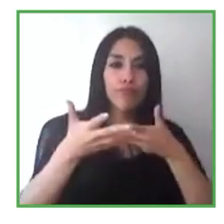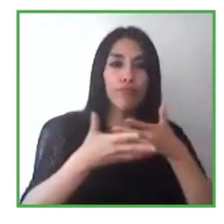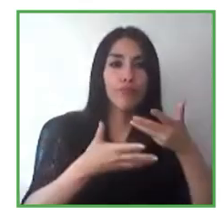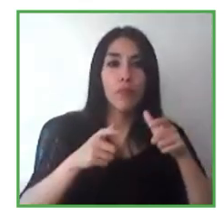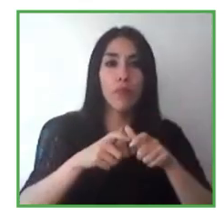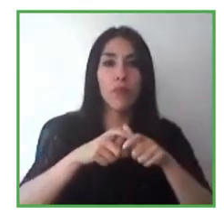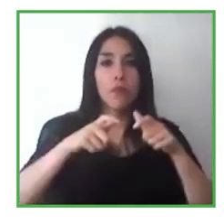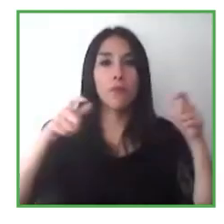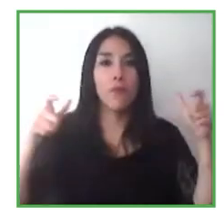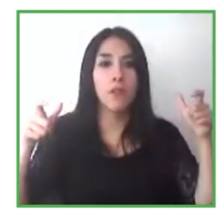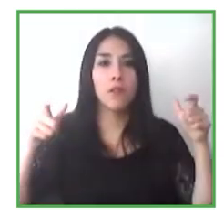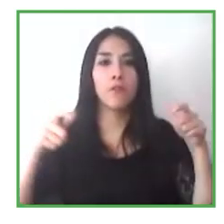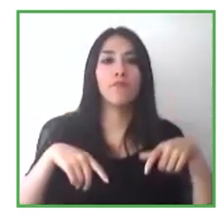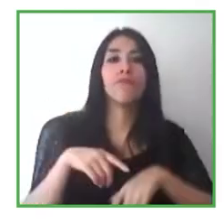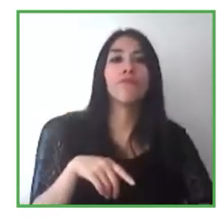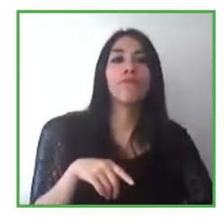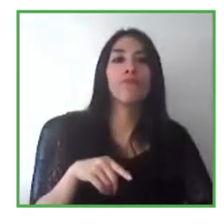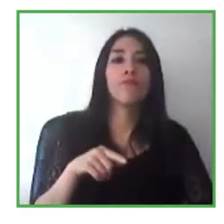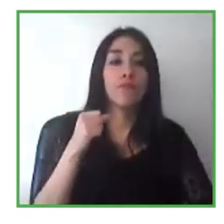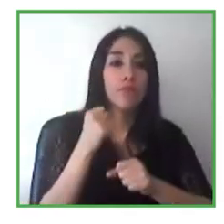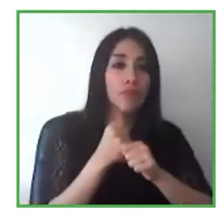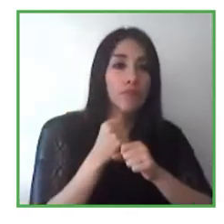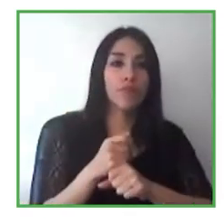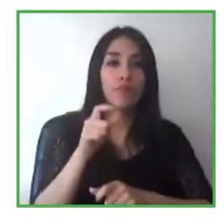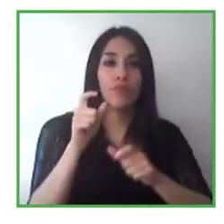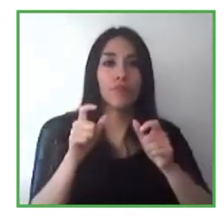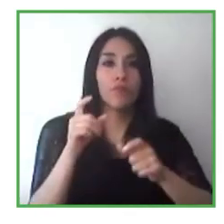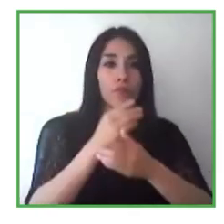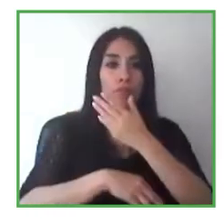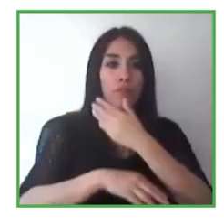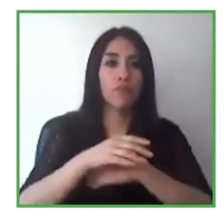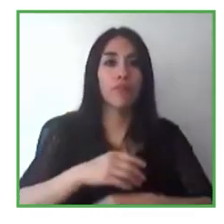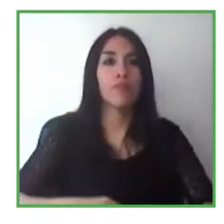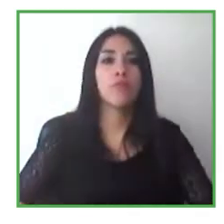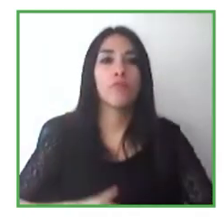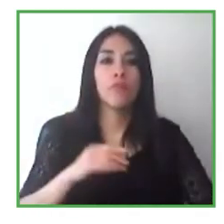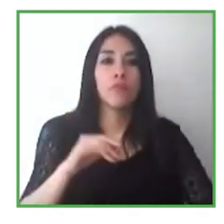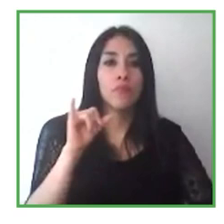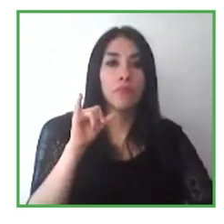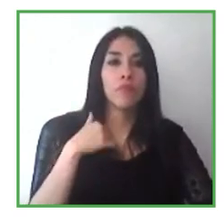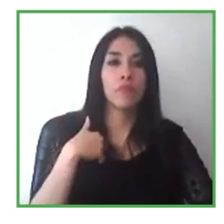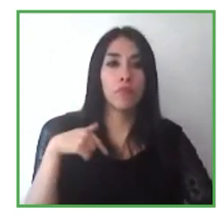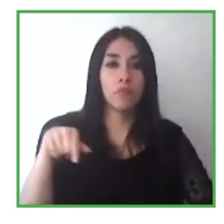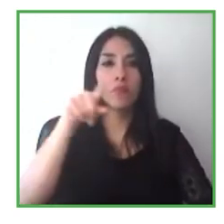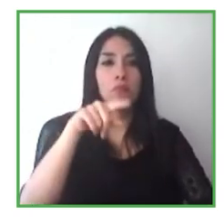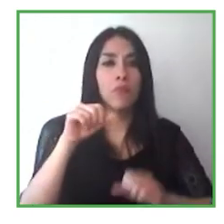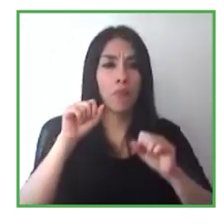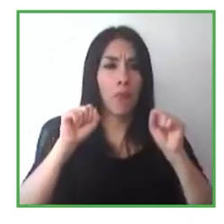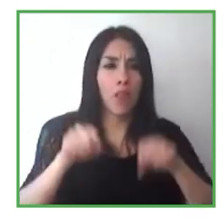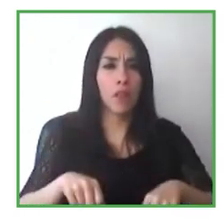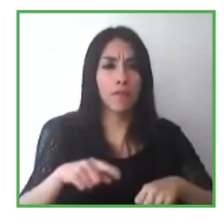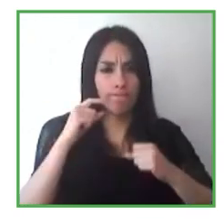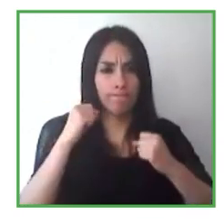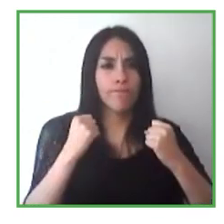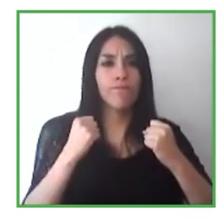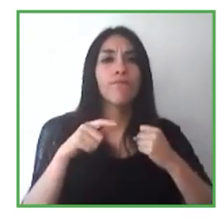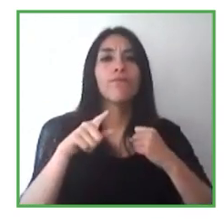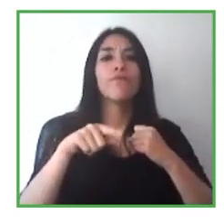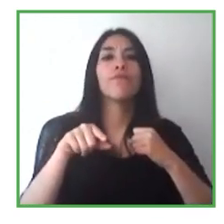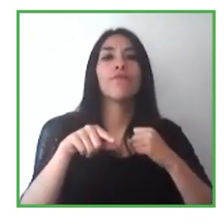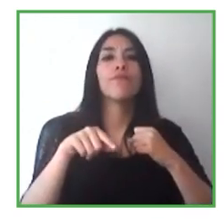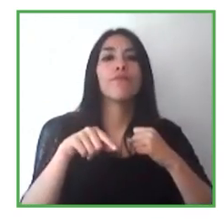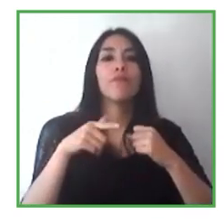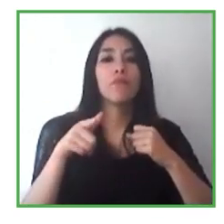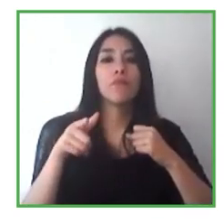discapacidades y podemos, junto a todos ustedes, activar y permitir todas estas cosas. Entonces, me gustaría volver